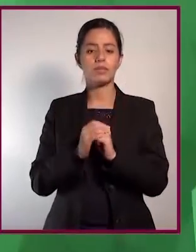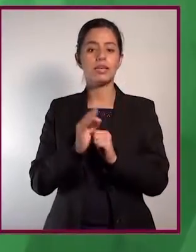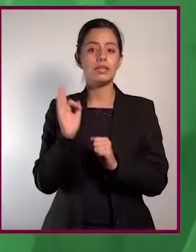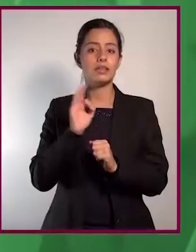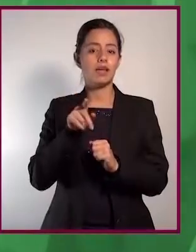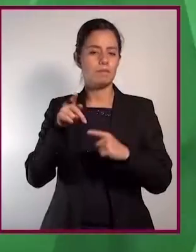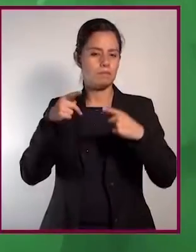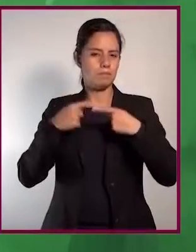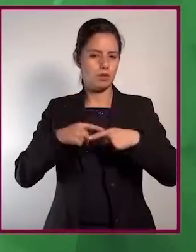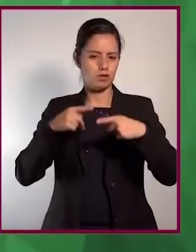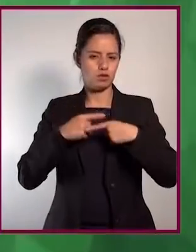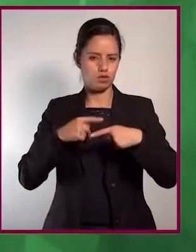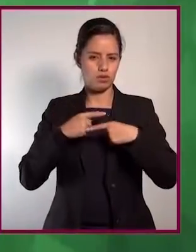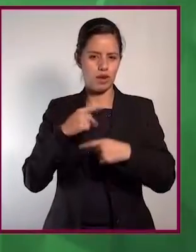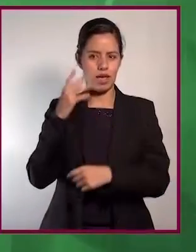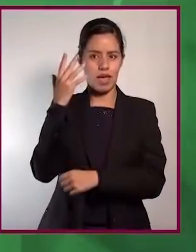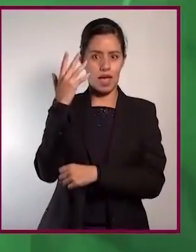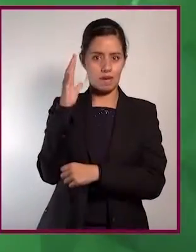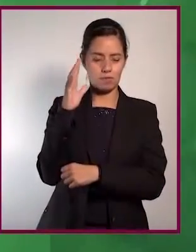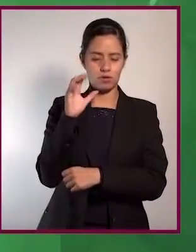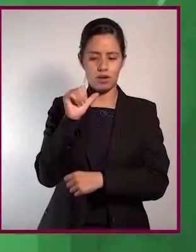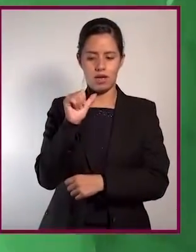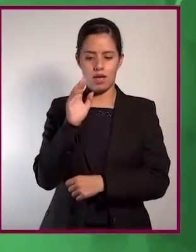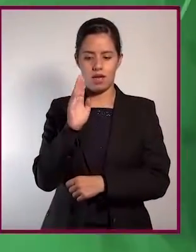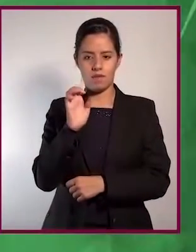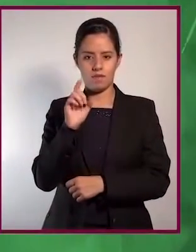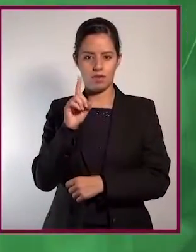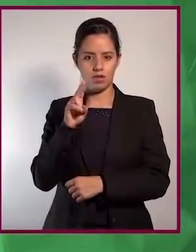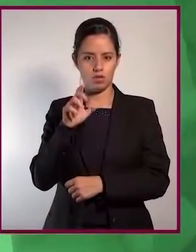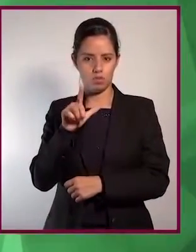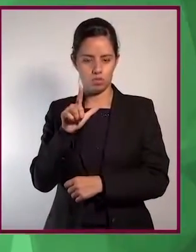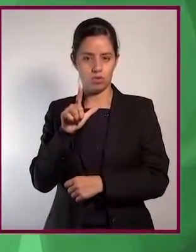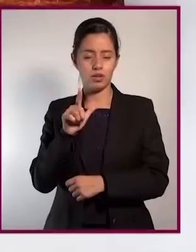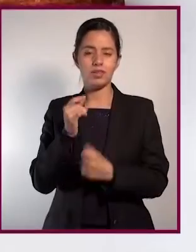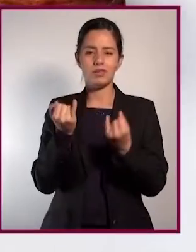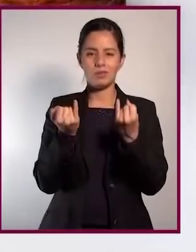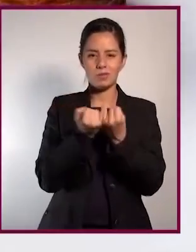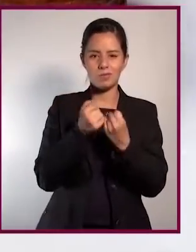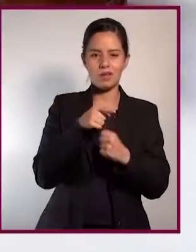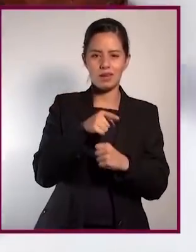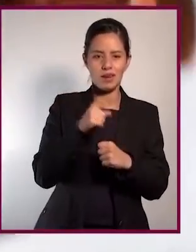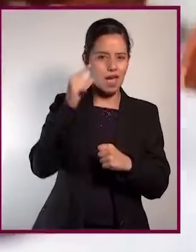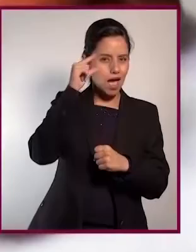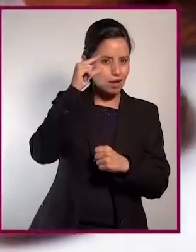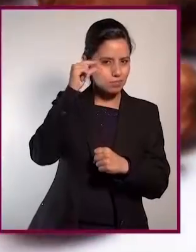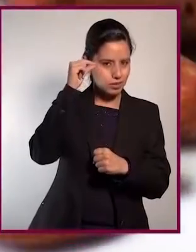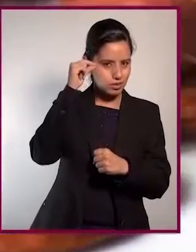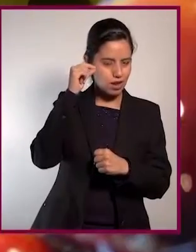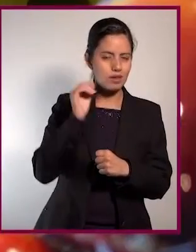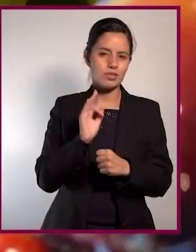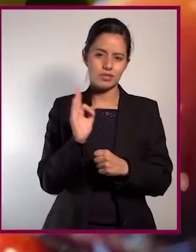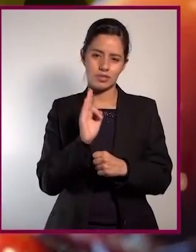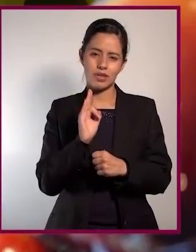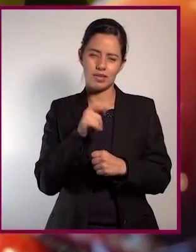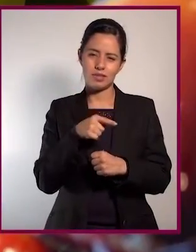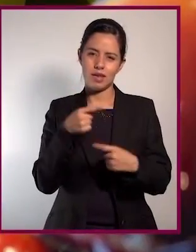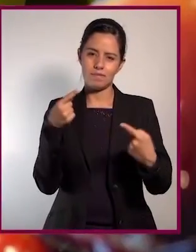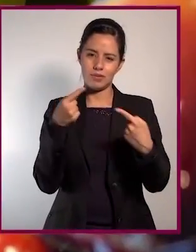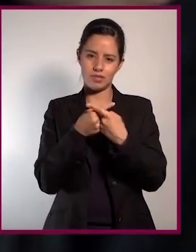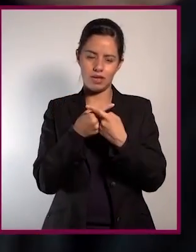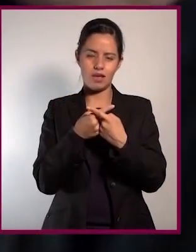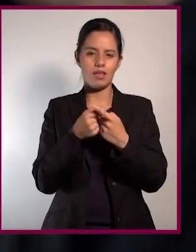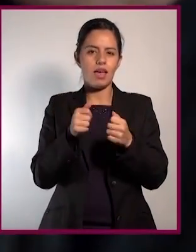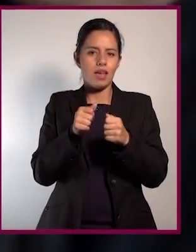ejemplo, si una persona es alérgica al polen de abedul, puede resultar alérgica también a la almendra, la manzana,